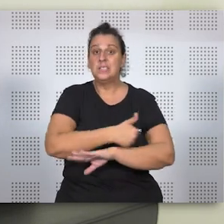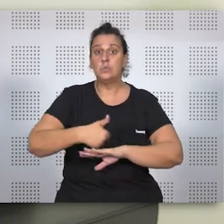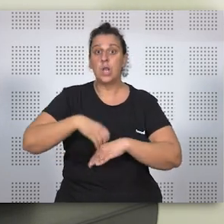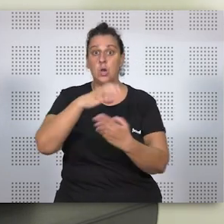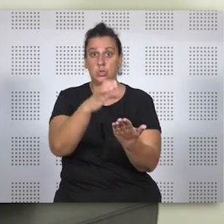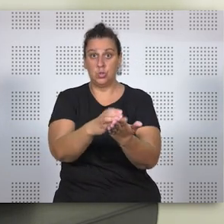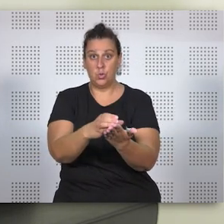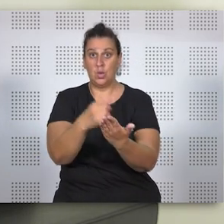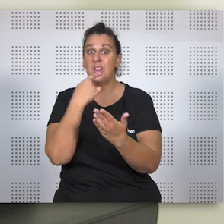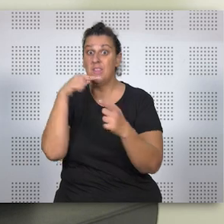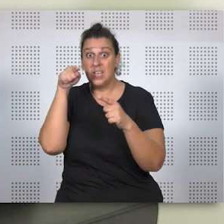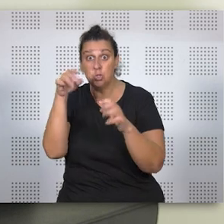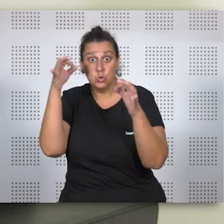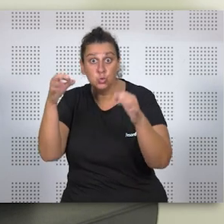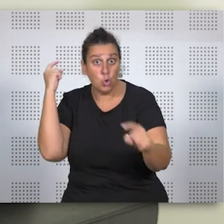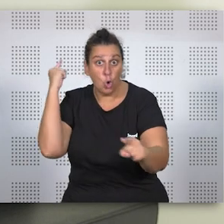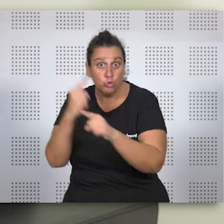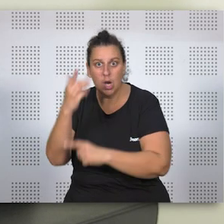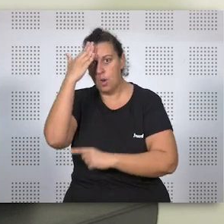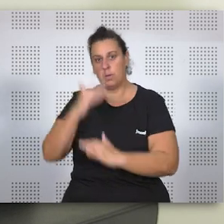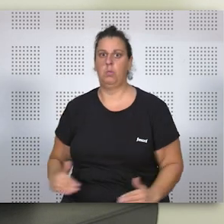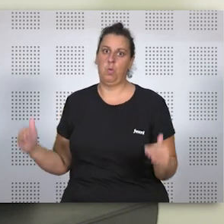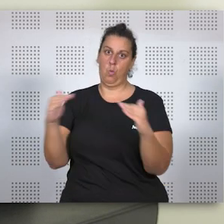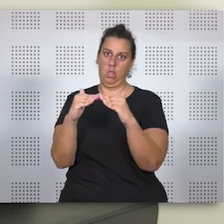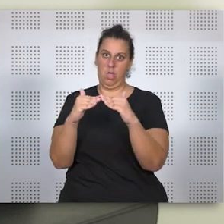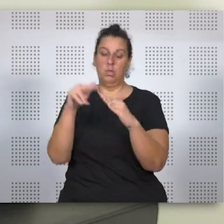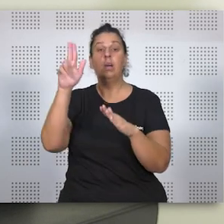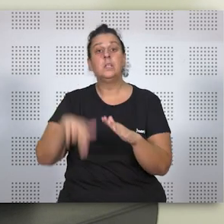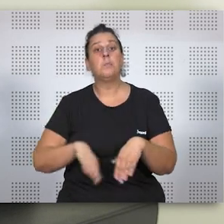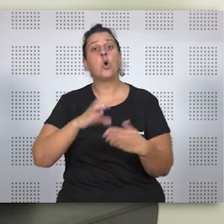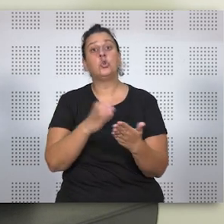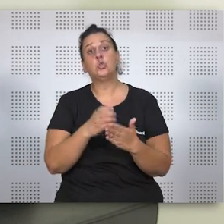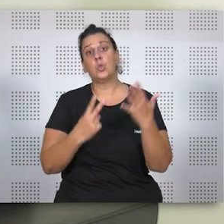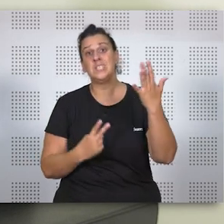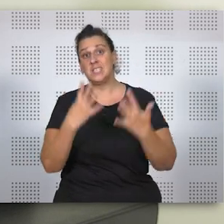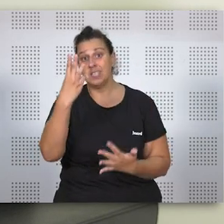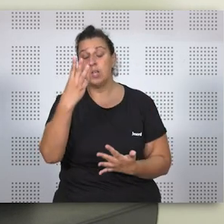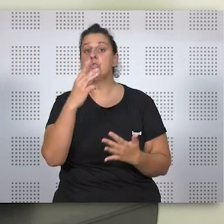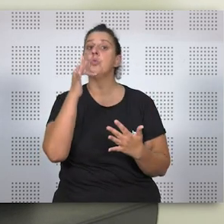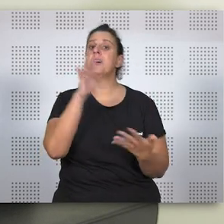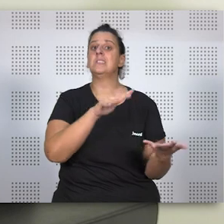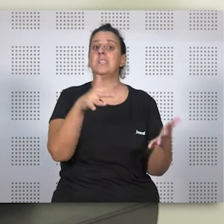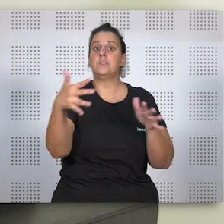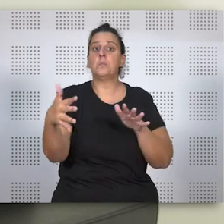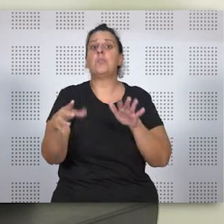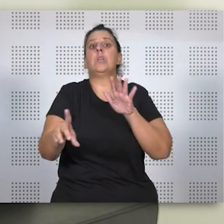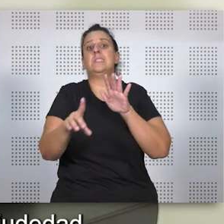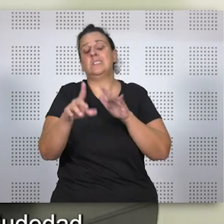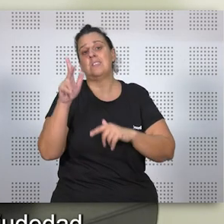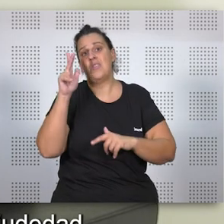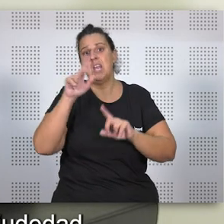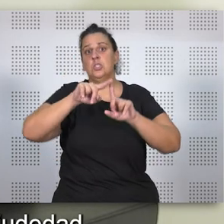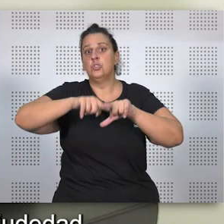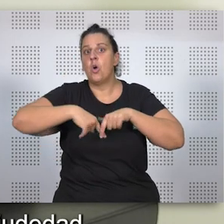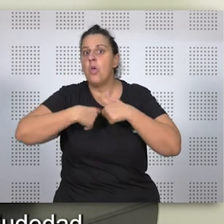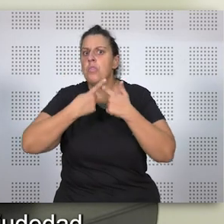contrario al principio de igualdad. Lógicamente, también, con la constitución del 78 y con las transformaciones del derecho de familia, pues